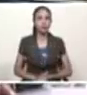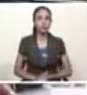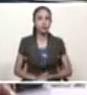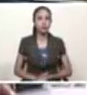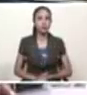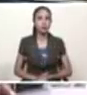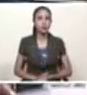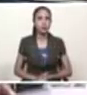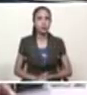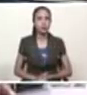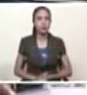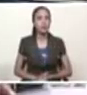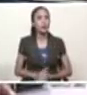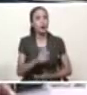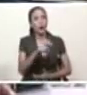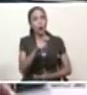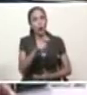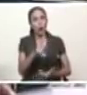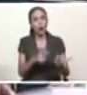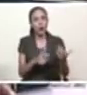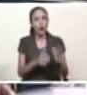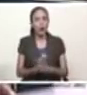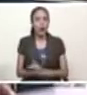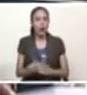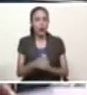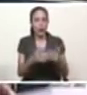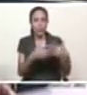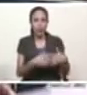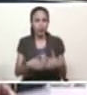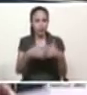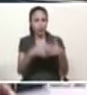Mike Pence me comparó con Adolf Hitler